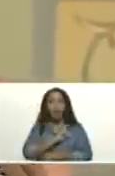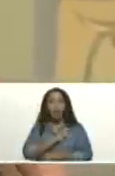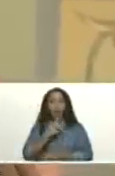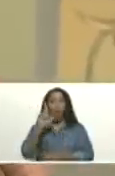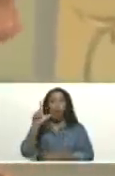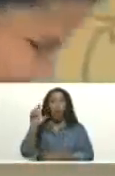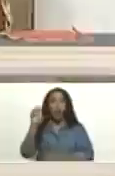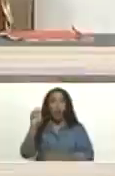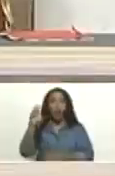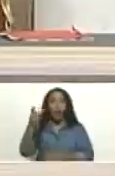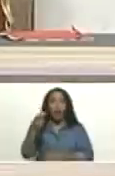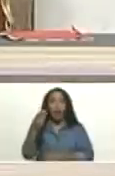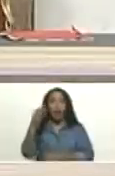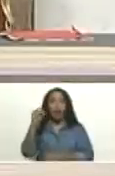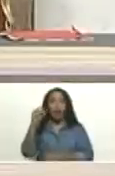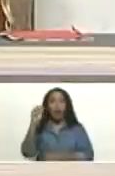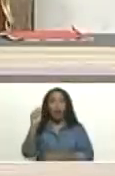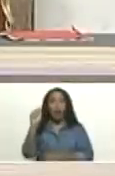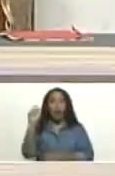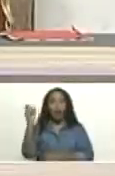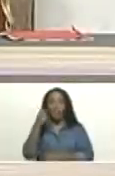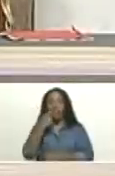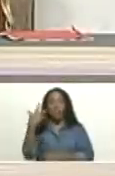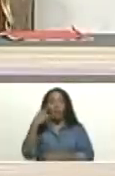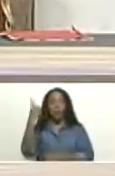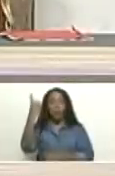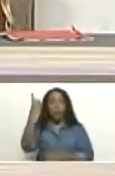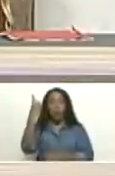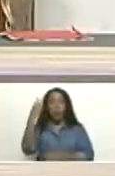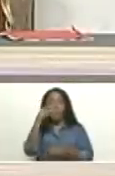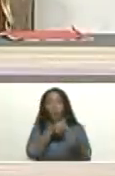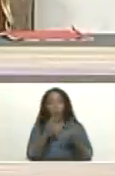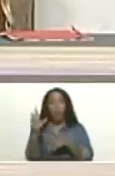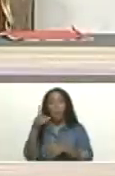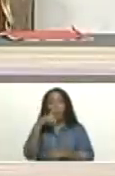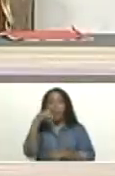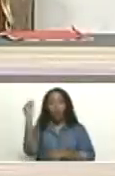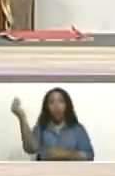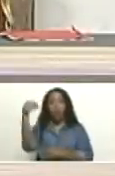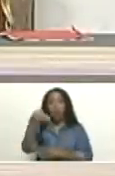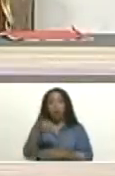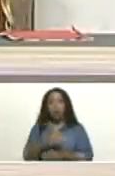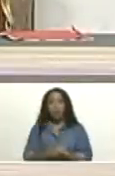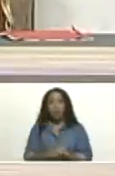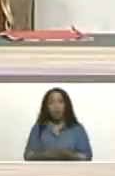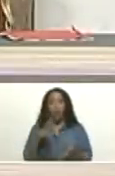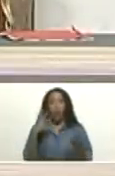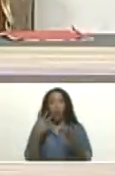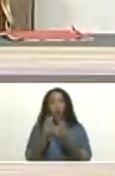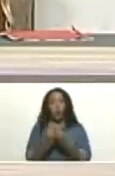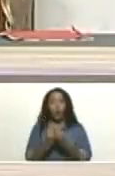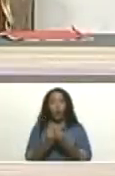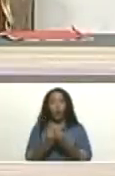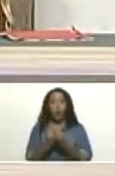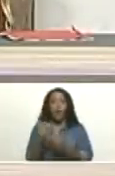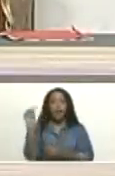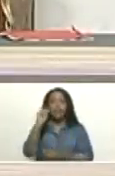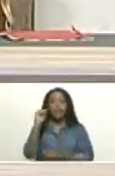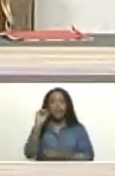Muy famosa en el primer programa con Maduro más Legna, junto a Cira. Ah,